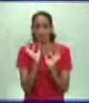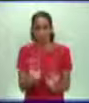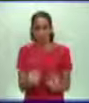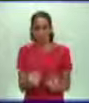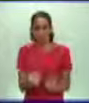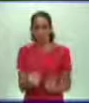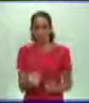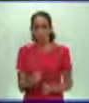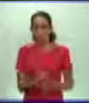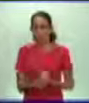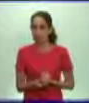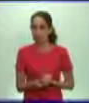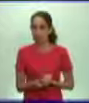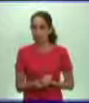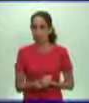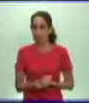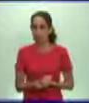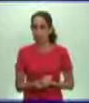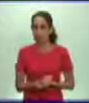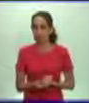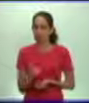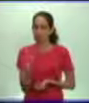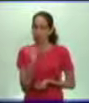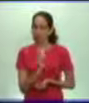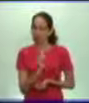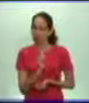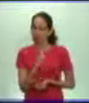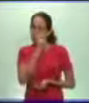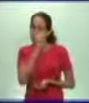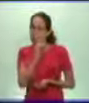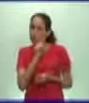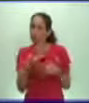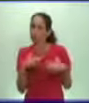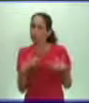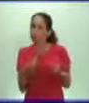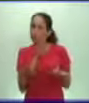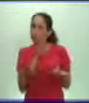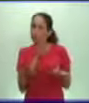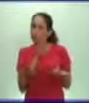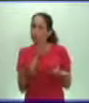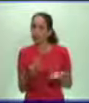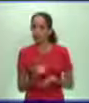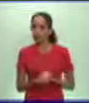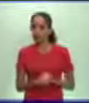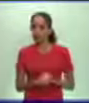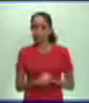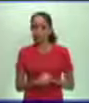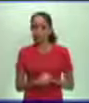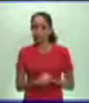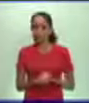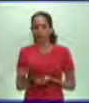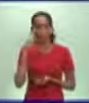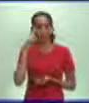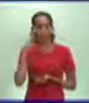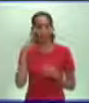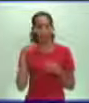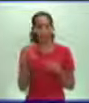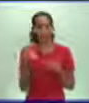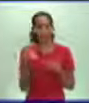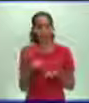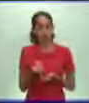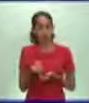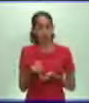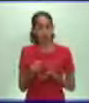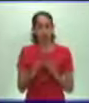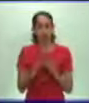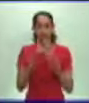mismos los cimientos aquellos a los que desarrollaban los católicos acá en el feudalismo. Claro, recuerden que la Iglesia se